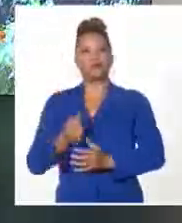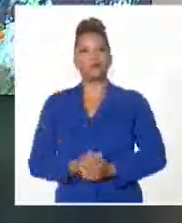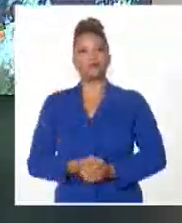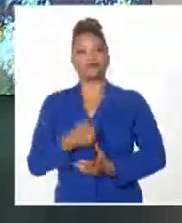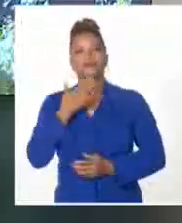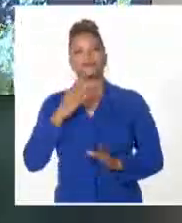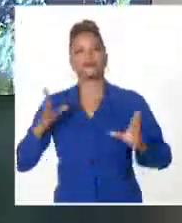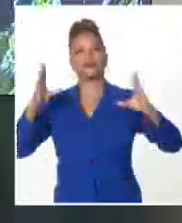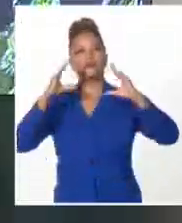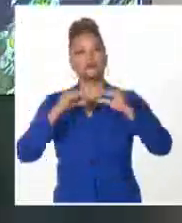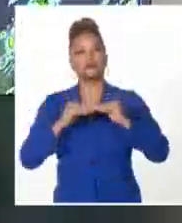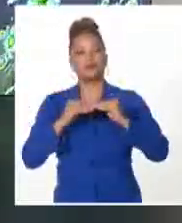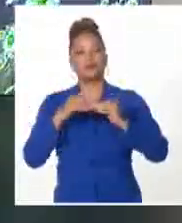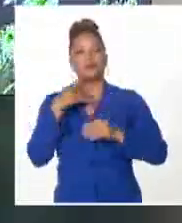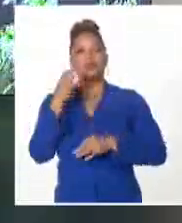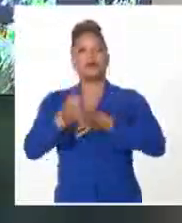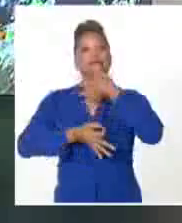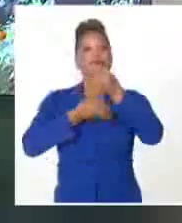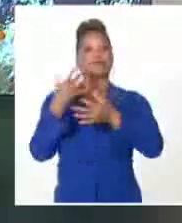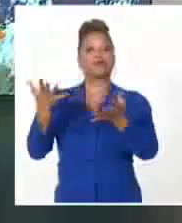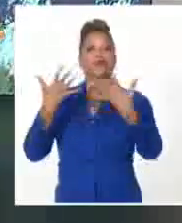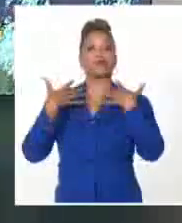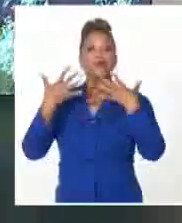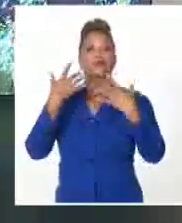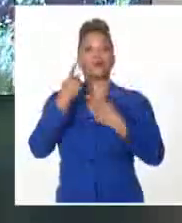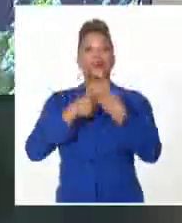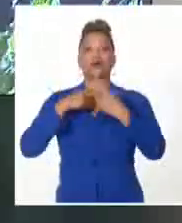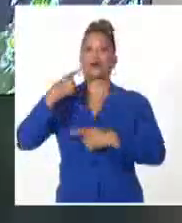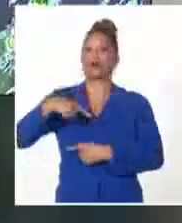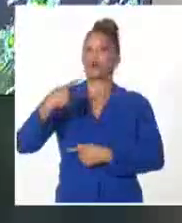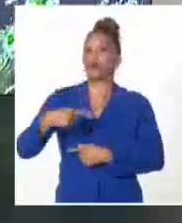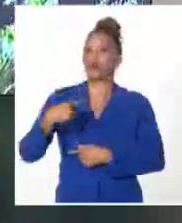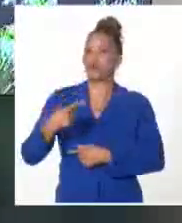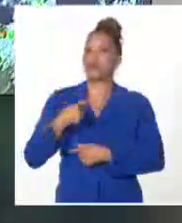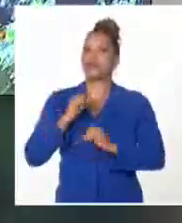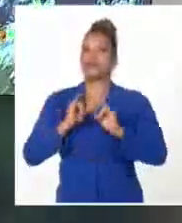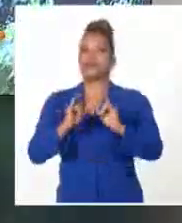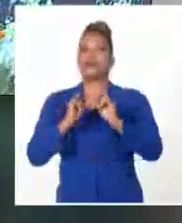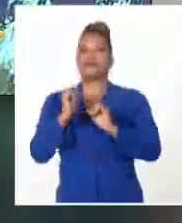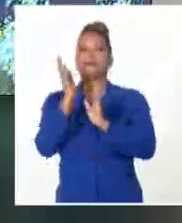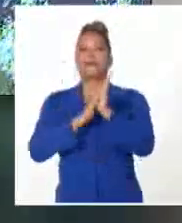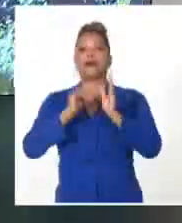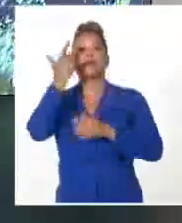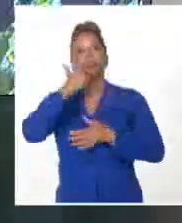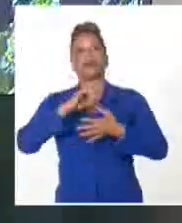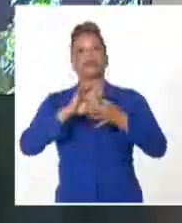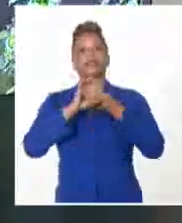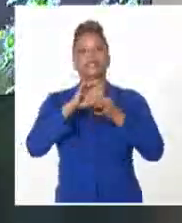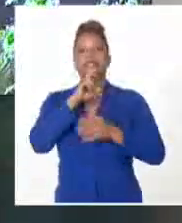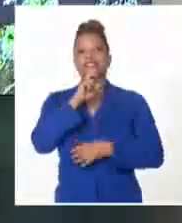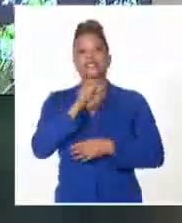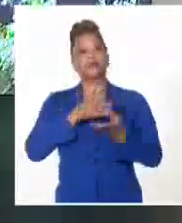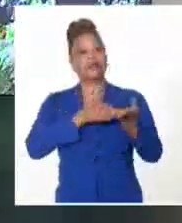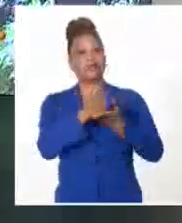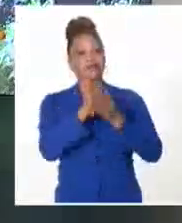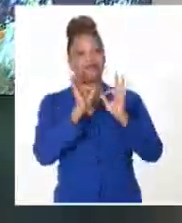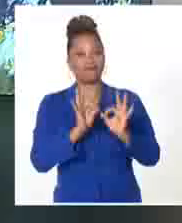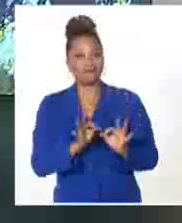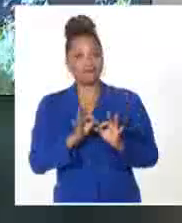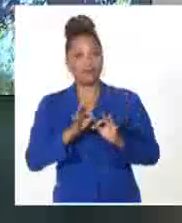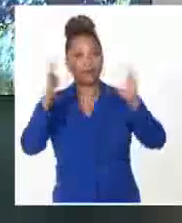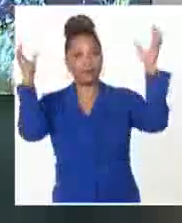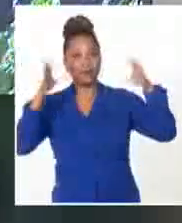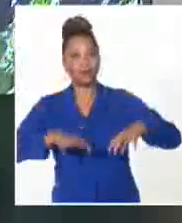Giselle. Pues hablar del calor es casi ya una constante en nuestro noticiero. El mes de agosto continuarán, por supuesto, me imagino, estas altas